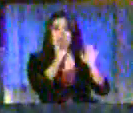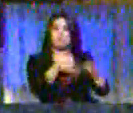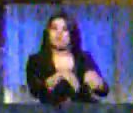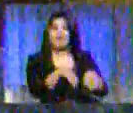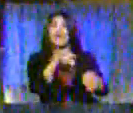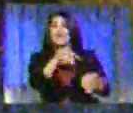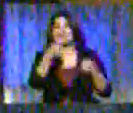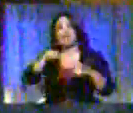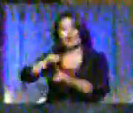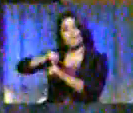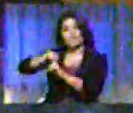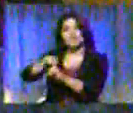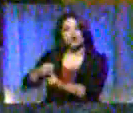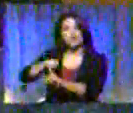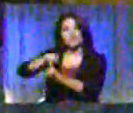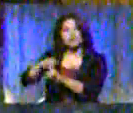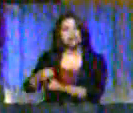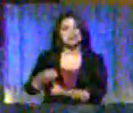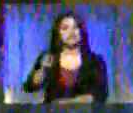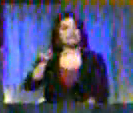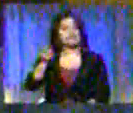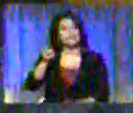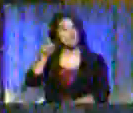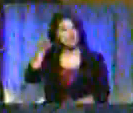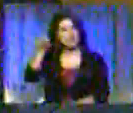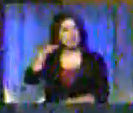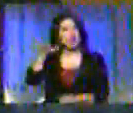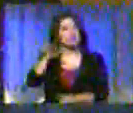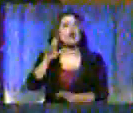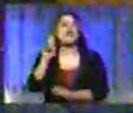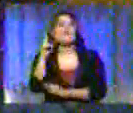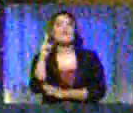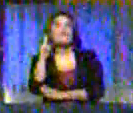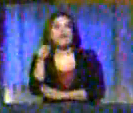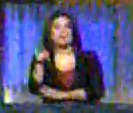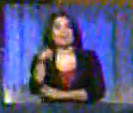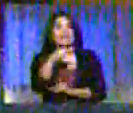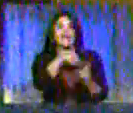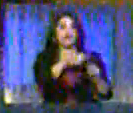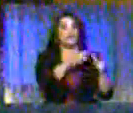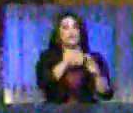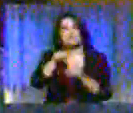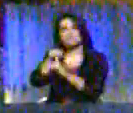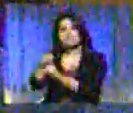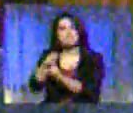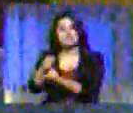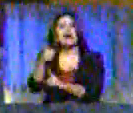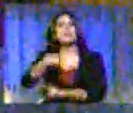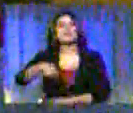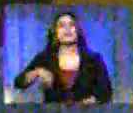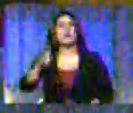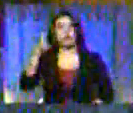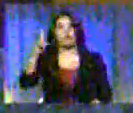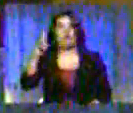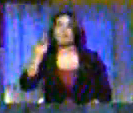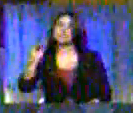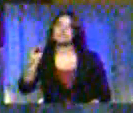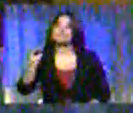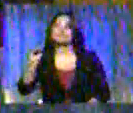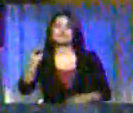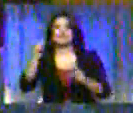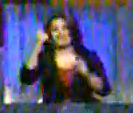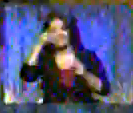de la República Oriental del Uruguay y del presidente Tabaré Vázquez para que se sumara a la Triple